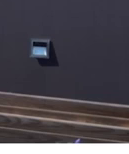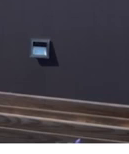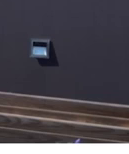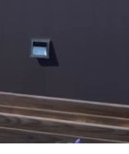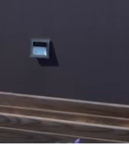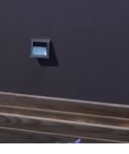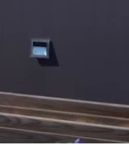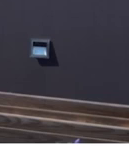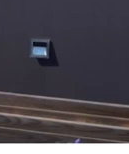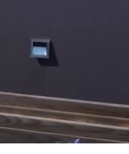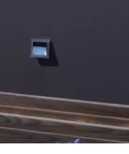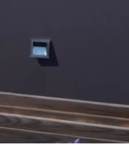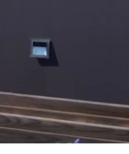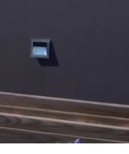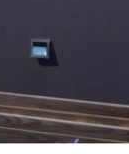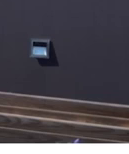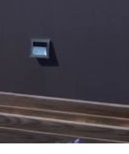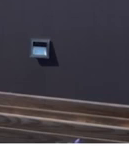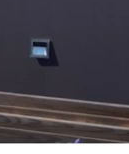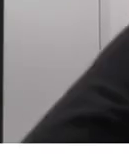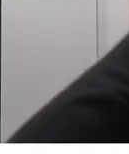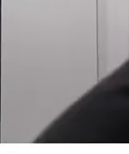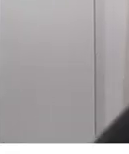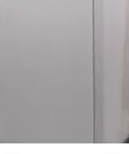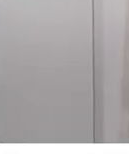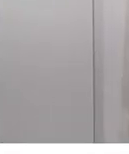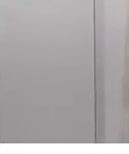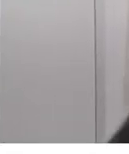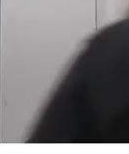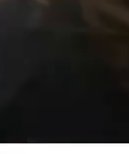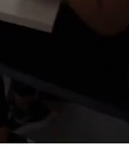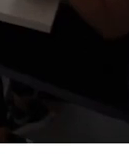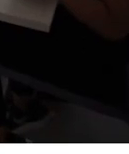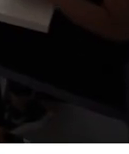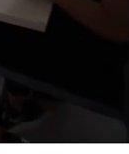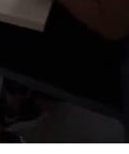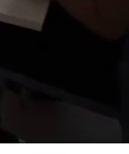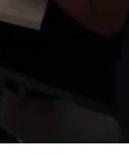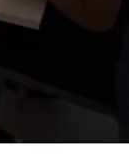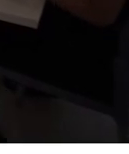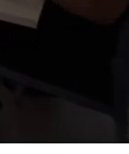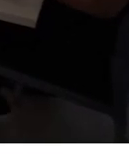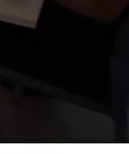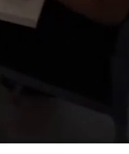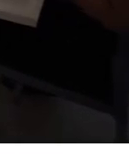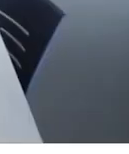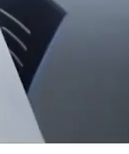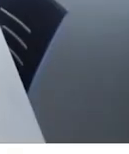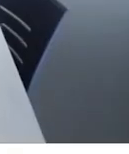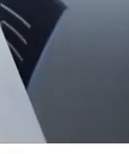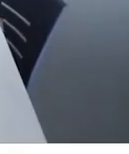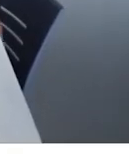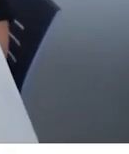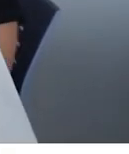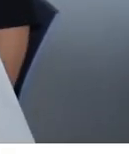alguna manera el consumo. Y también con respecto al kit